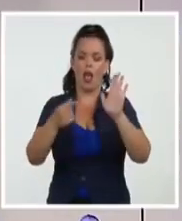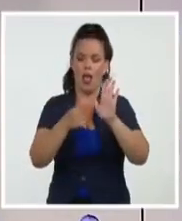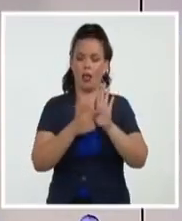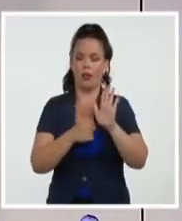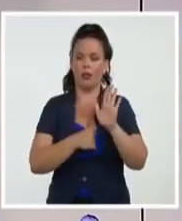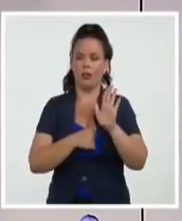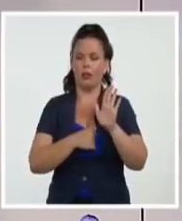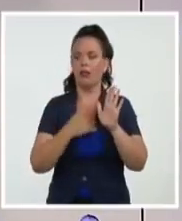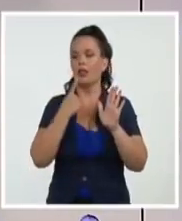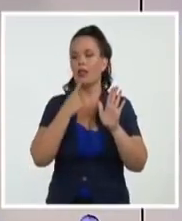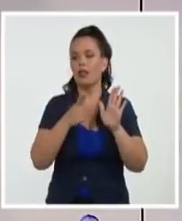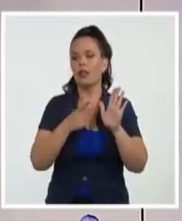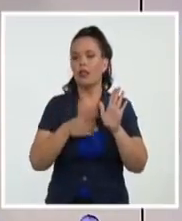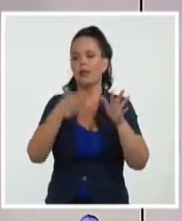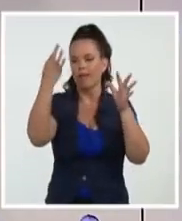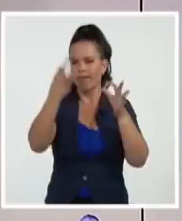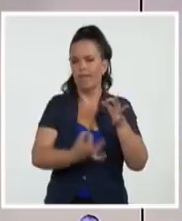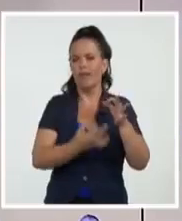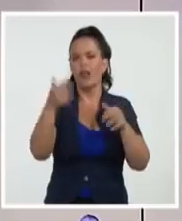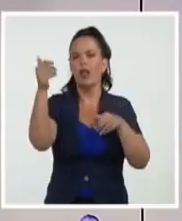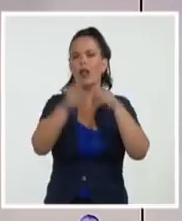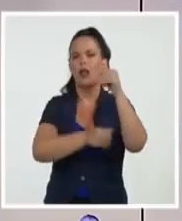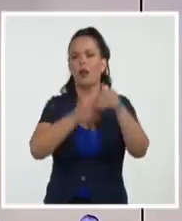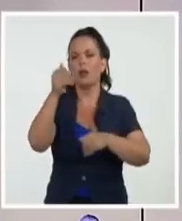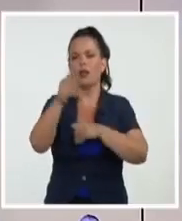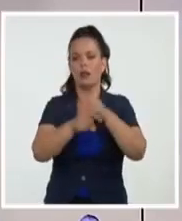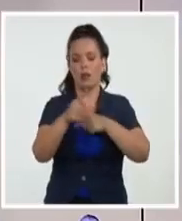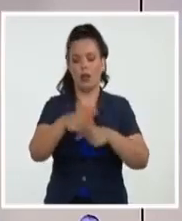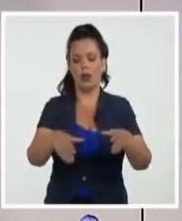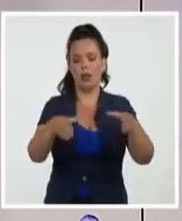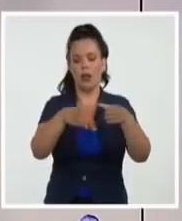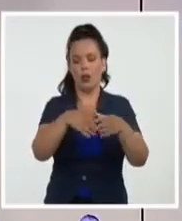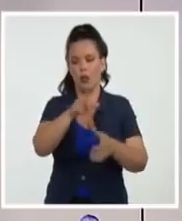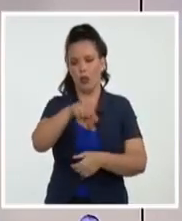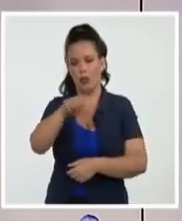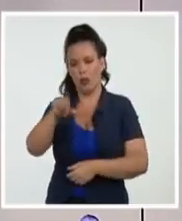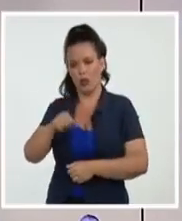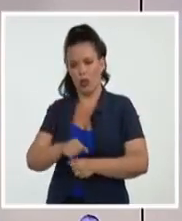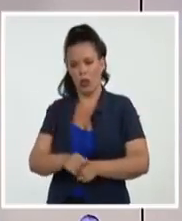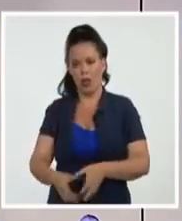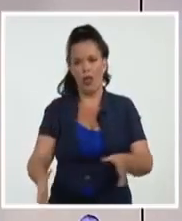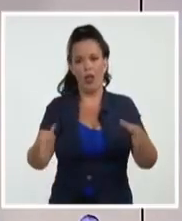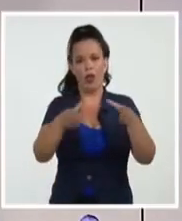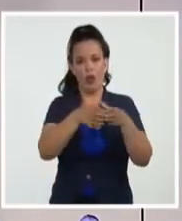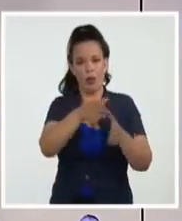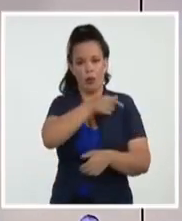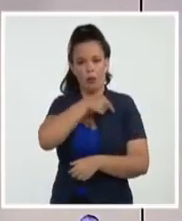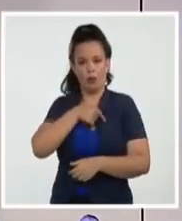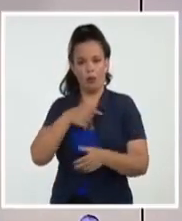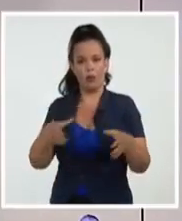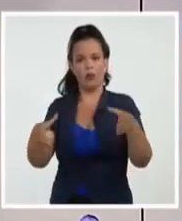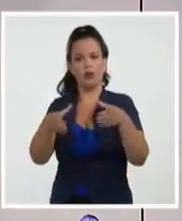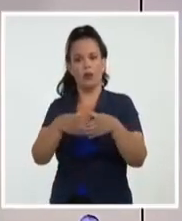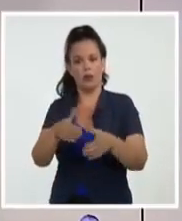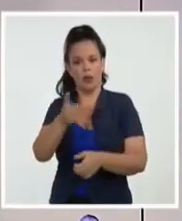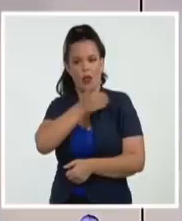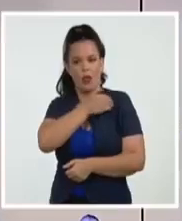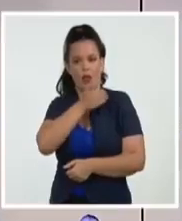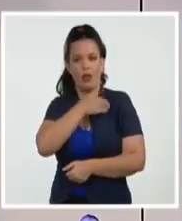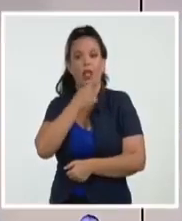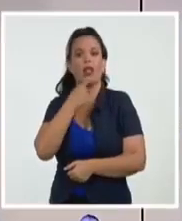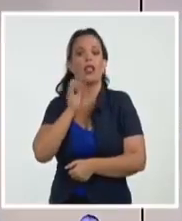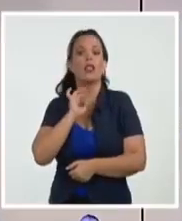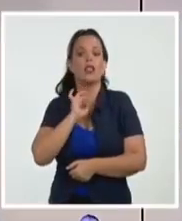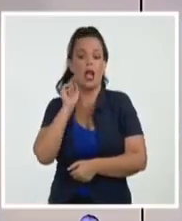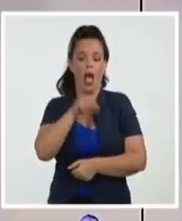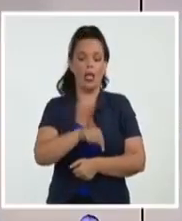aseguran que han participado estas personas, las brigadas y el general, en la represión de las protestas,